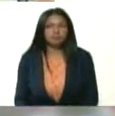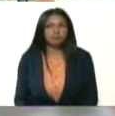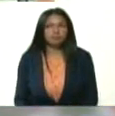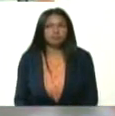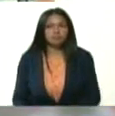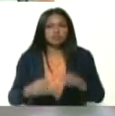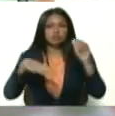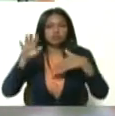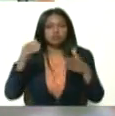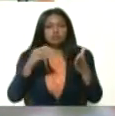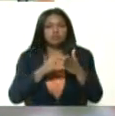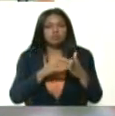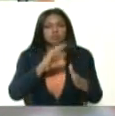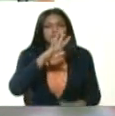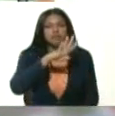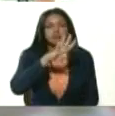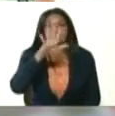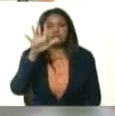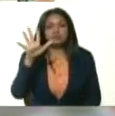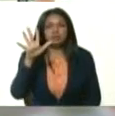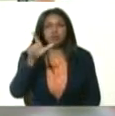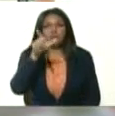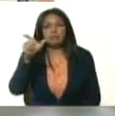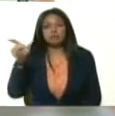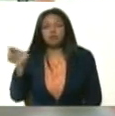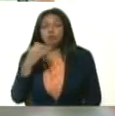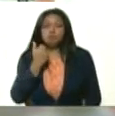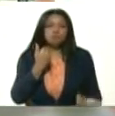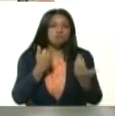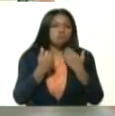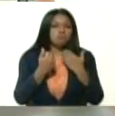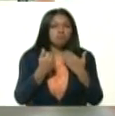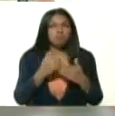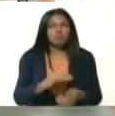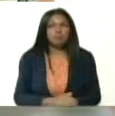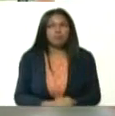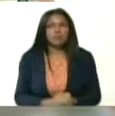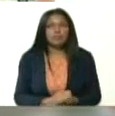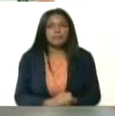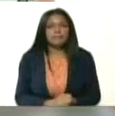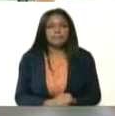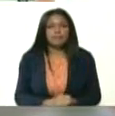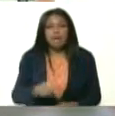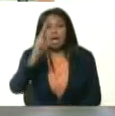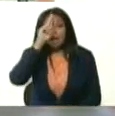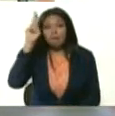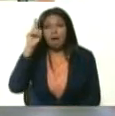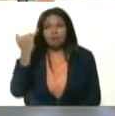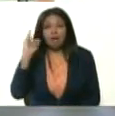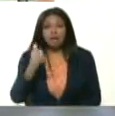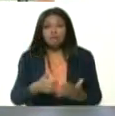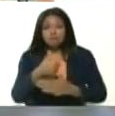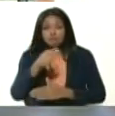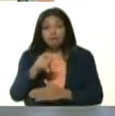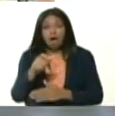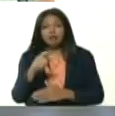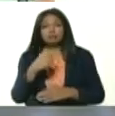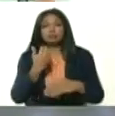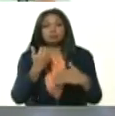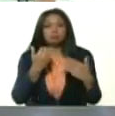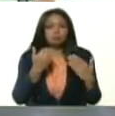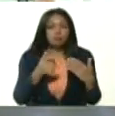14.045 fallecidos. El epicentro está en Madrid y en Cataluña,